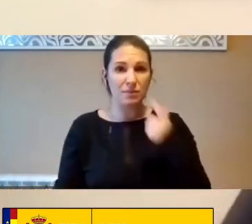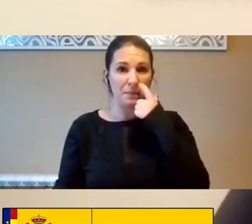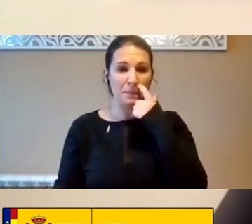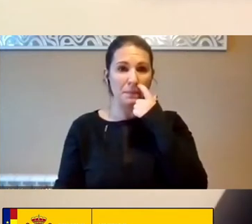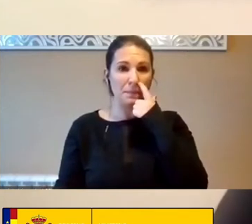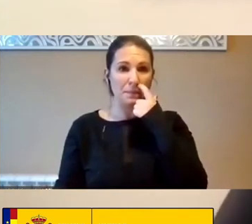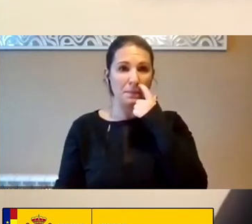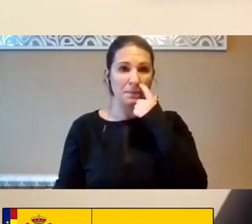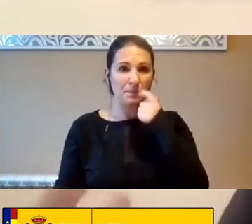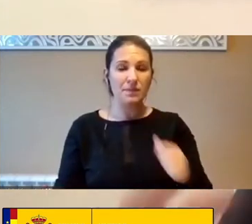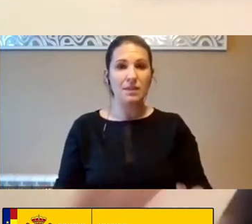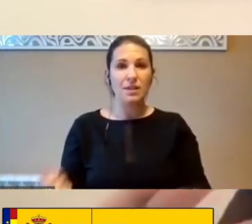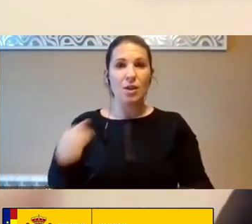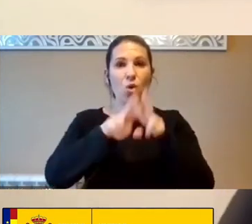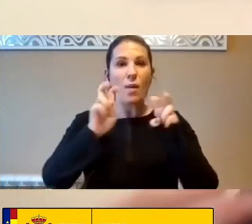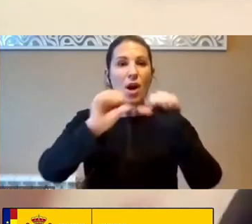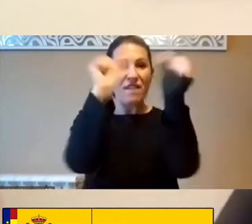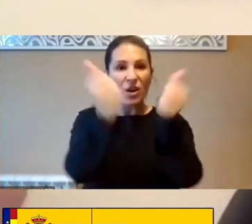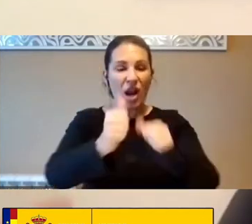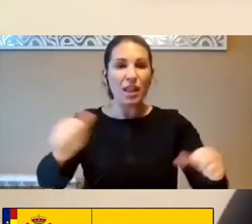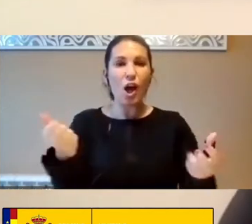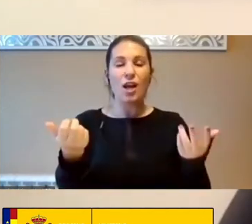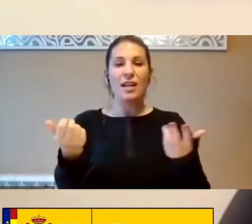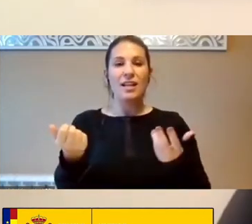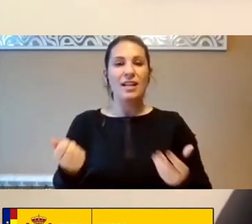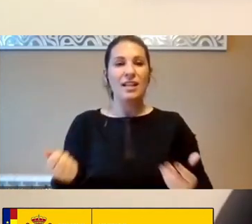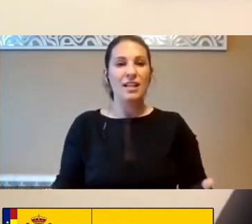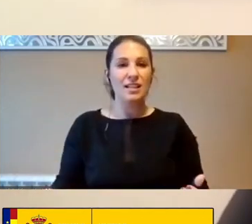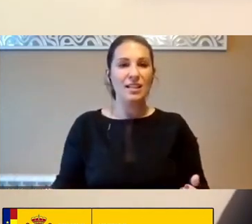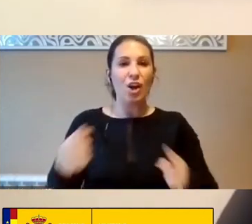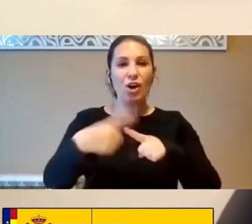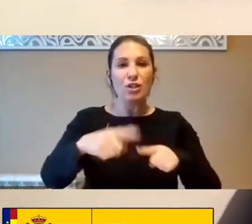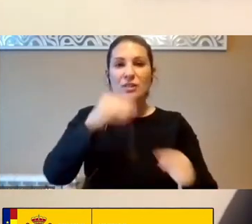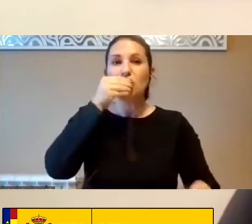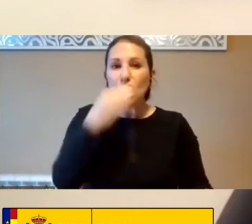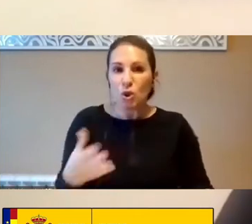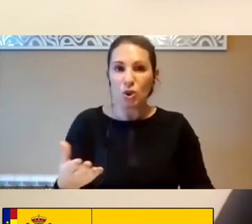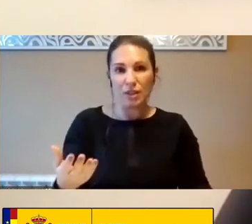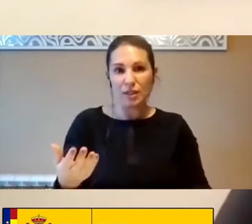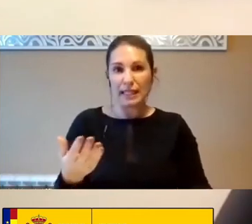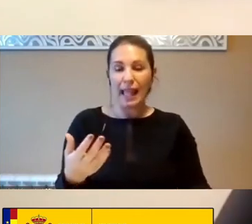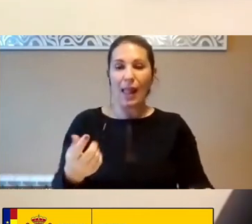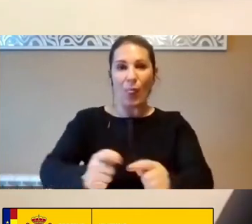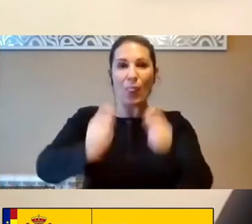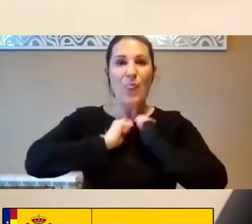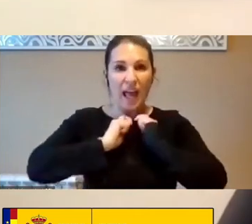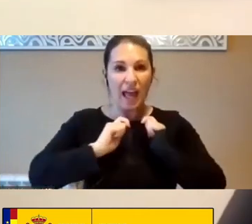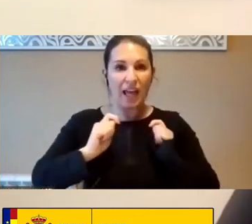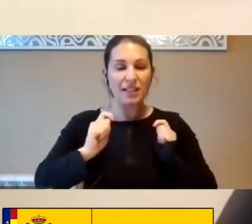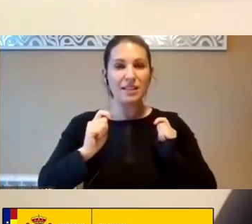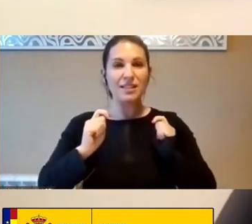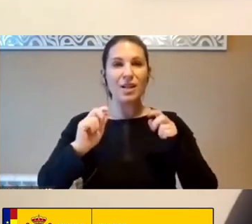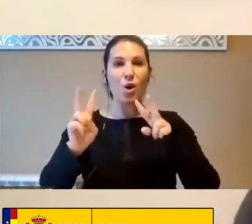Configuración Que Va A Traer Todo El Aporte Y Toda La La Cosa Buena Que Va A Traer Estos Nuevos